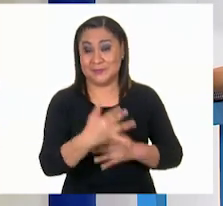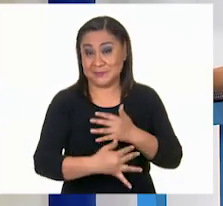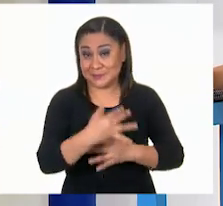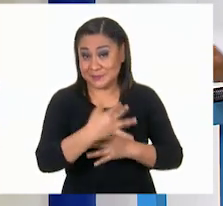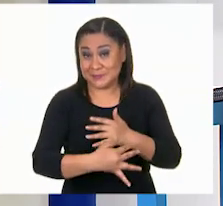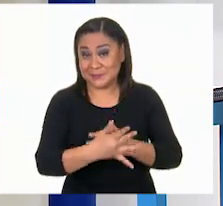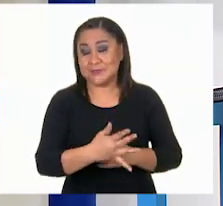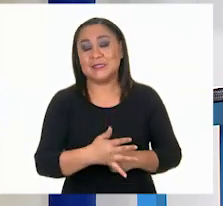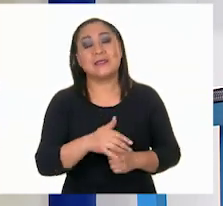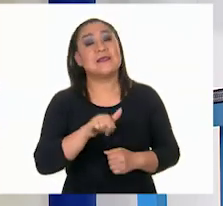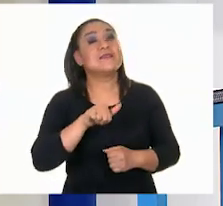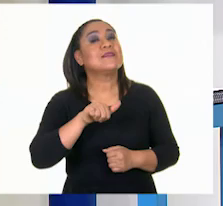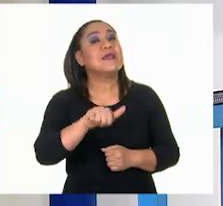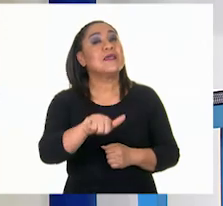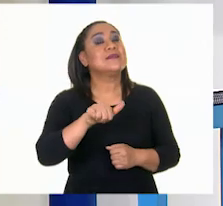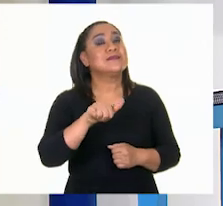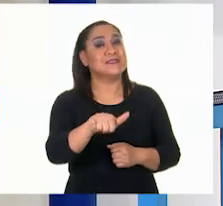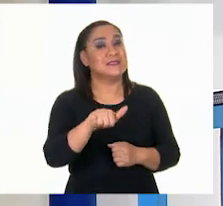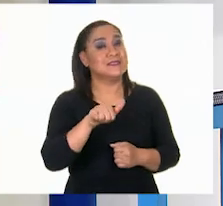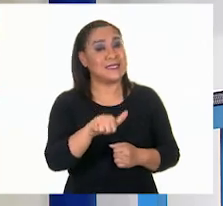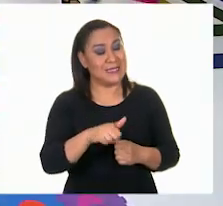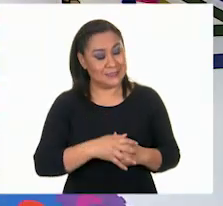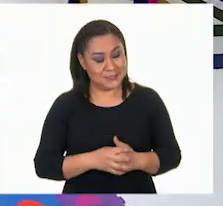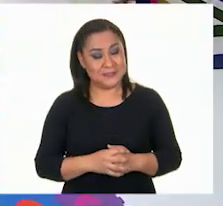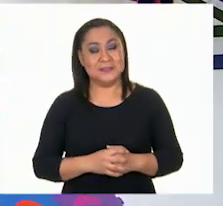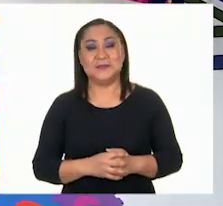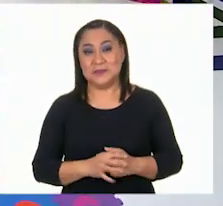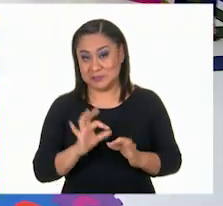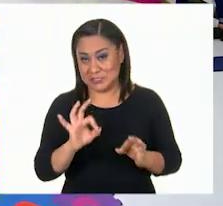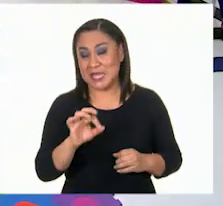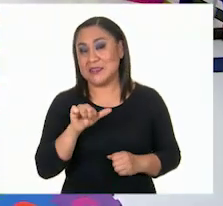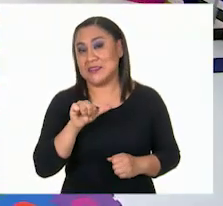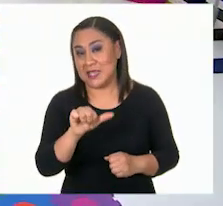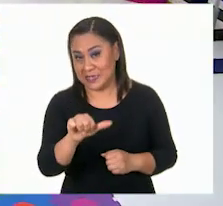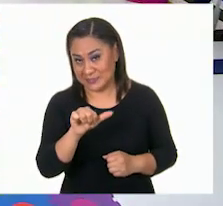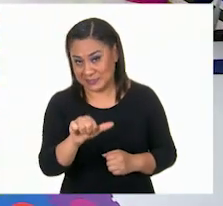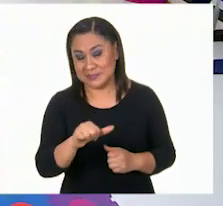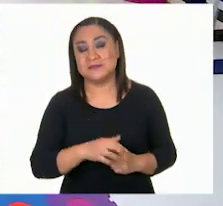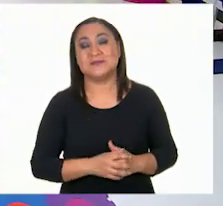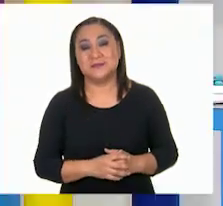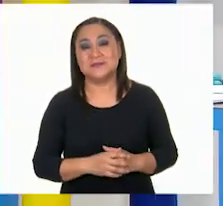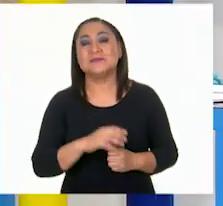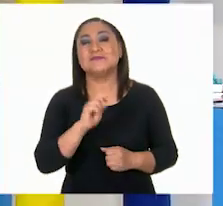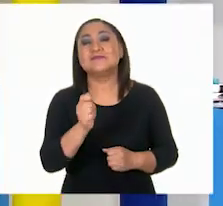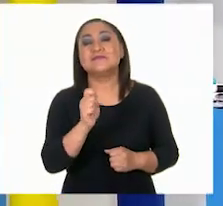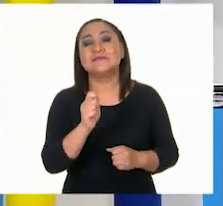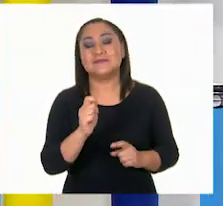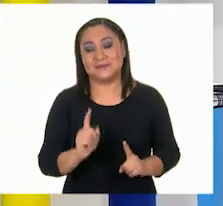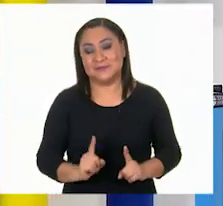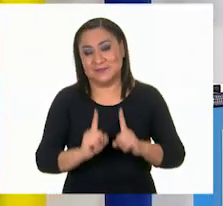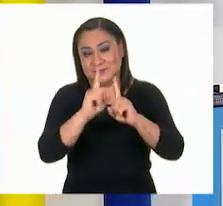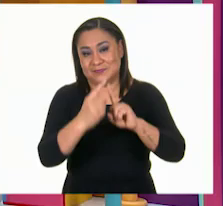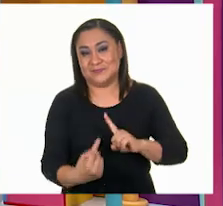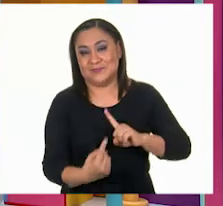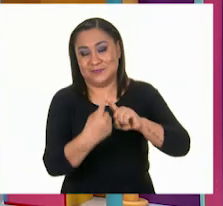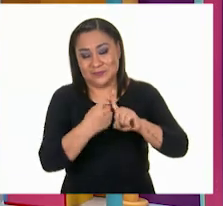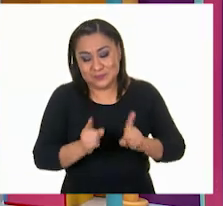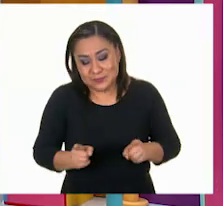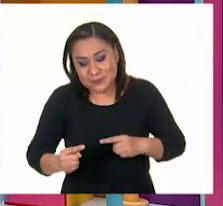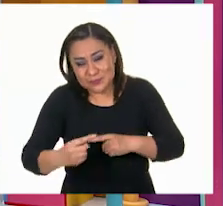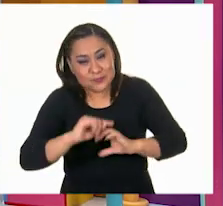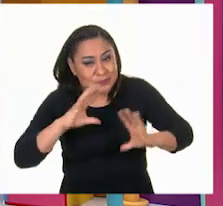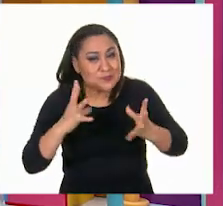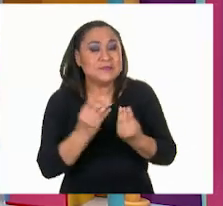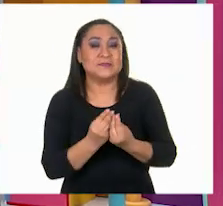quince y dieciséis. Muy bien, son dieciséis. Dieciséis aristas. Bueno, creo que hemos